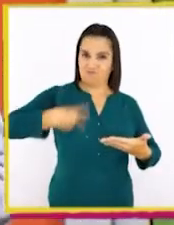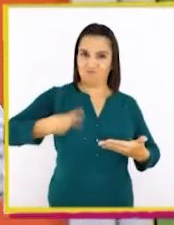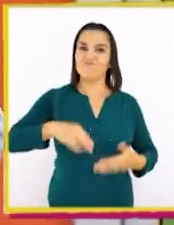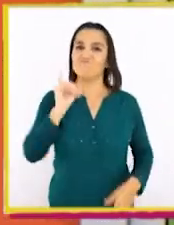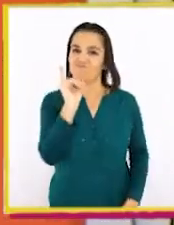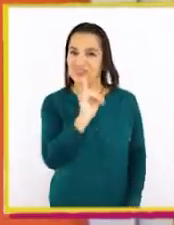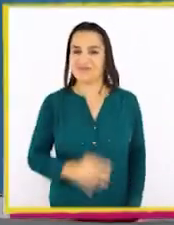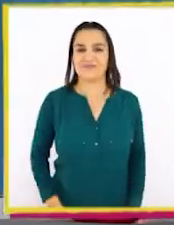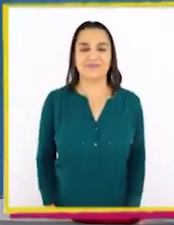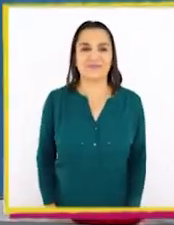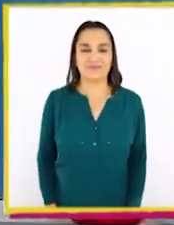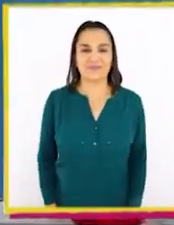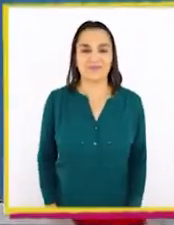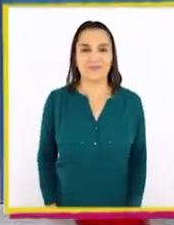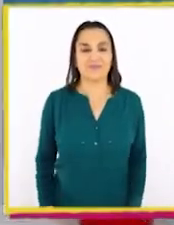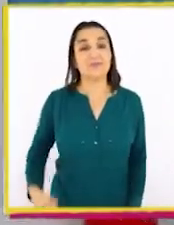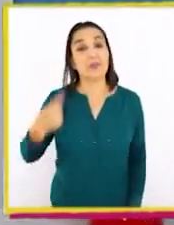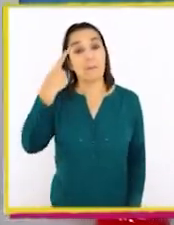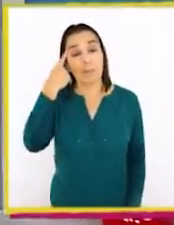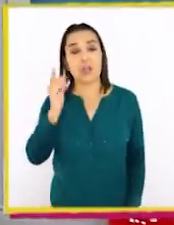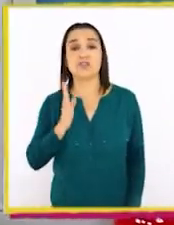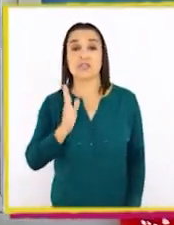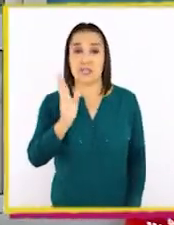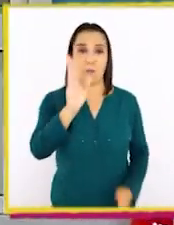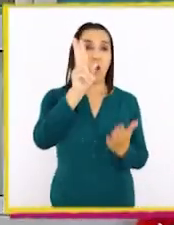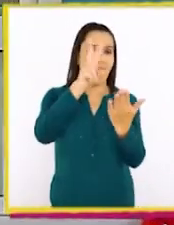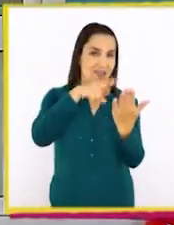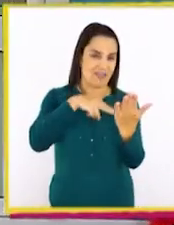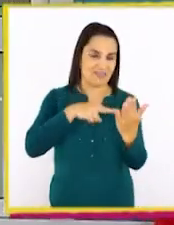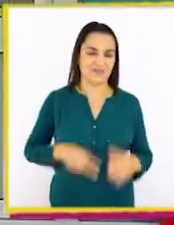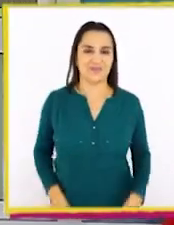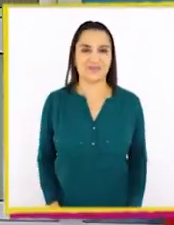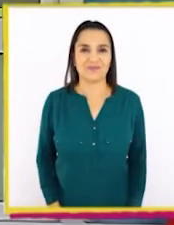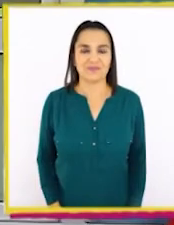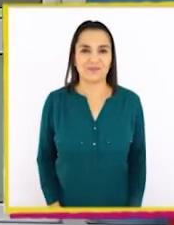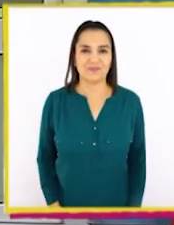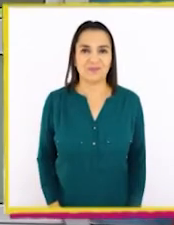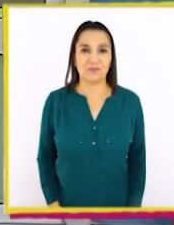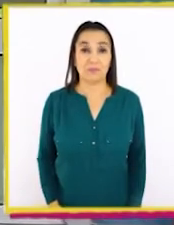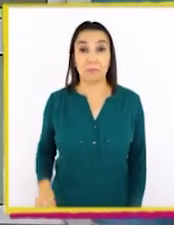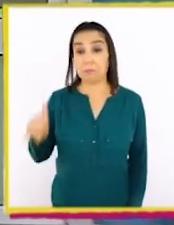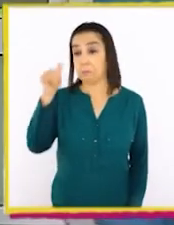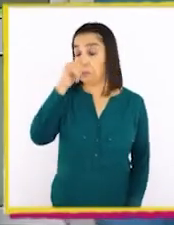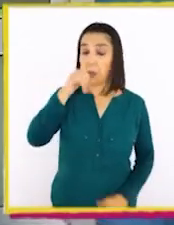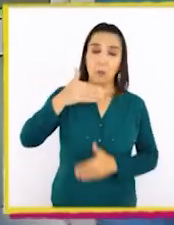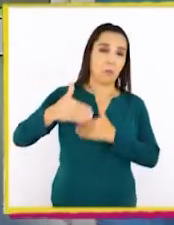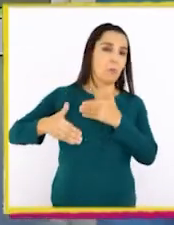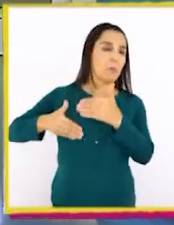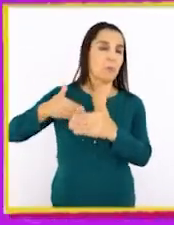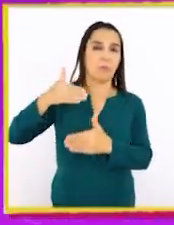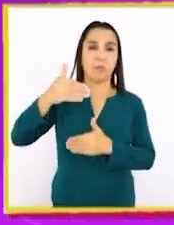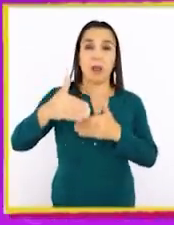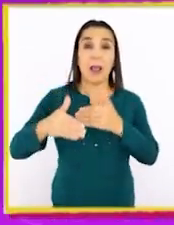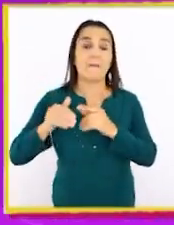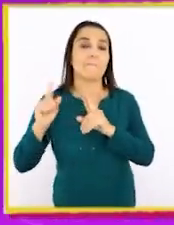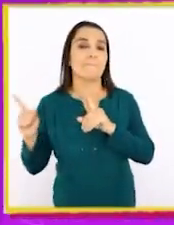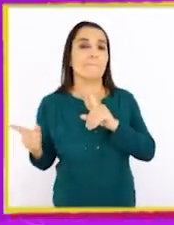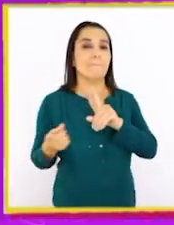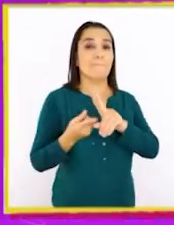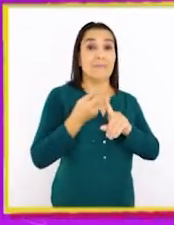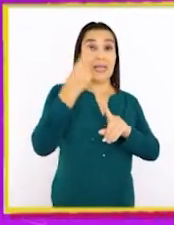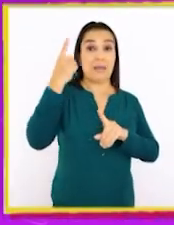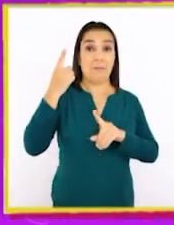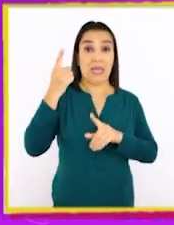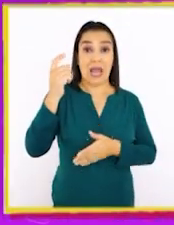periódico. Pero sigamos leyendo. Poquito tiempo después de que llegara la primera